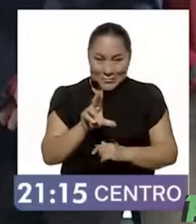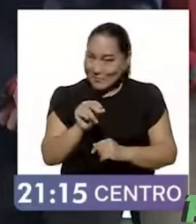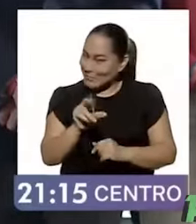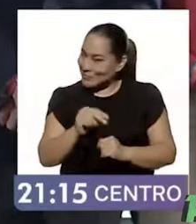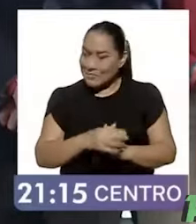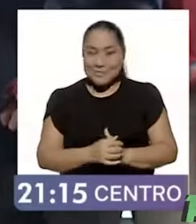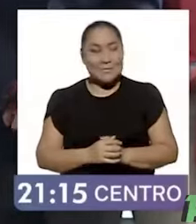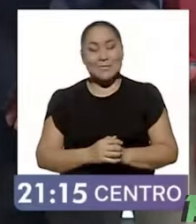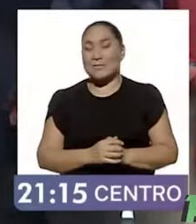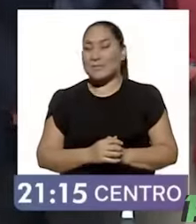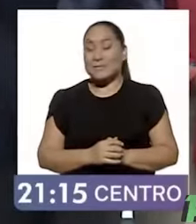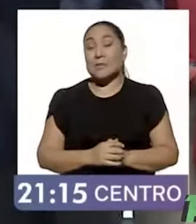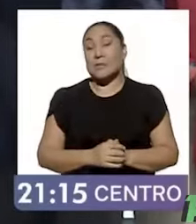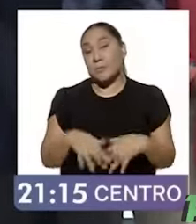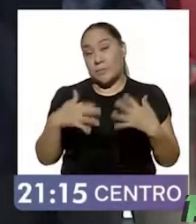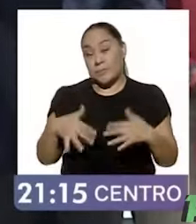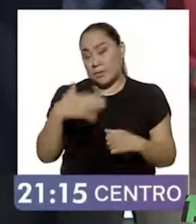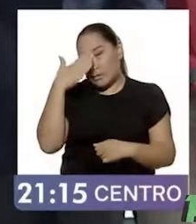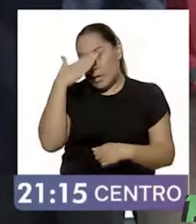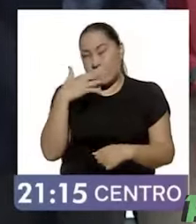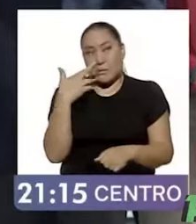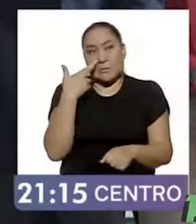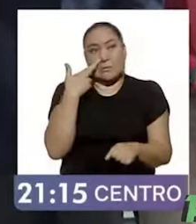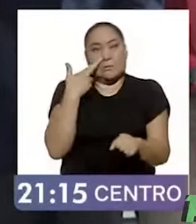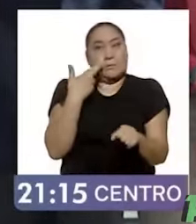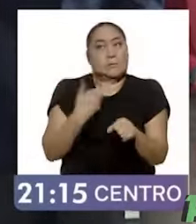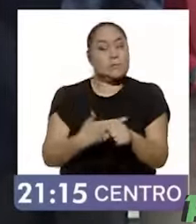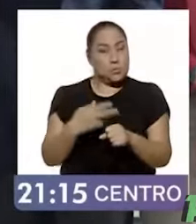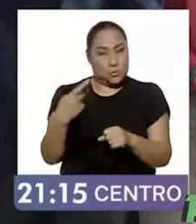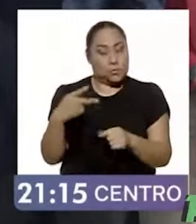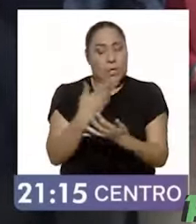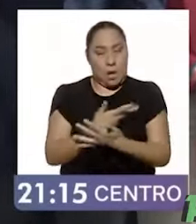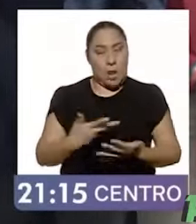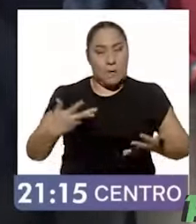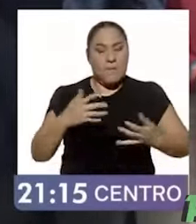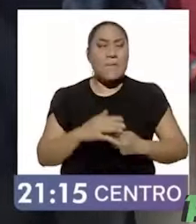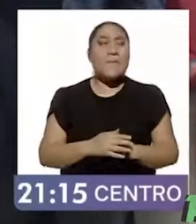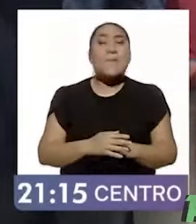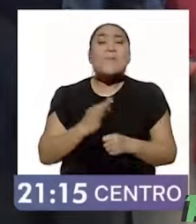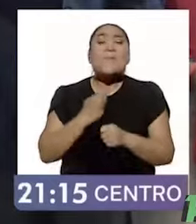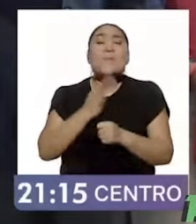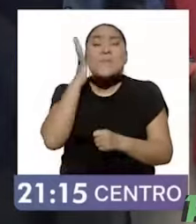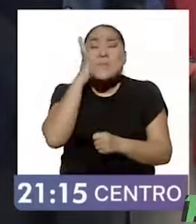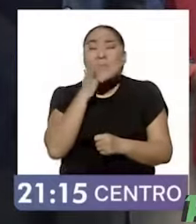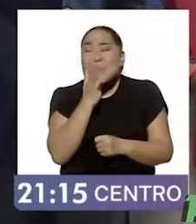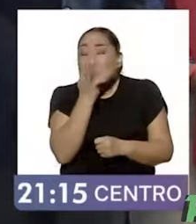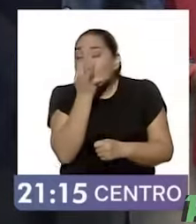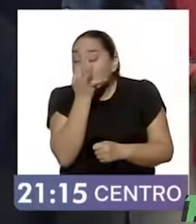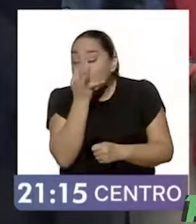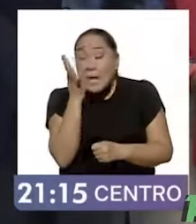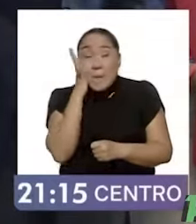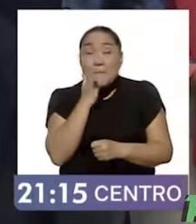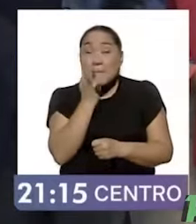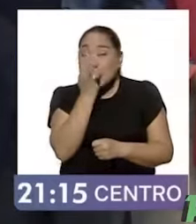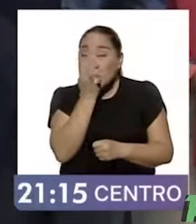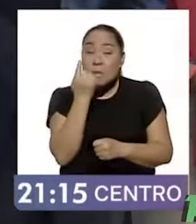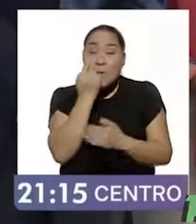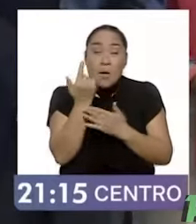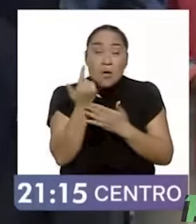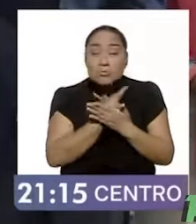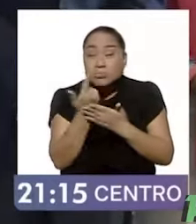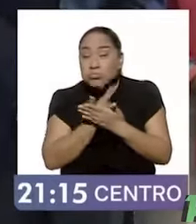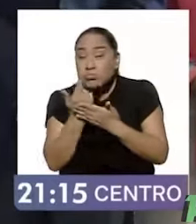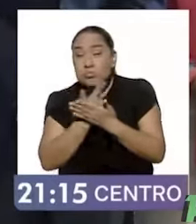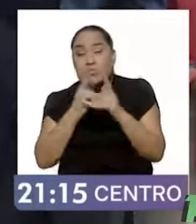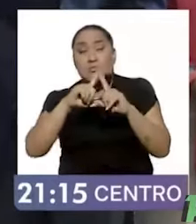tienen esa enorme responsabilidad. Apenas está contando en la gran mayoría, está